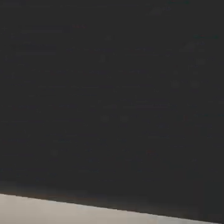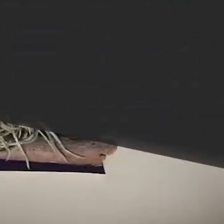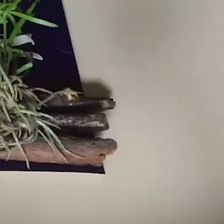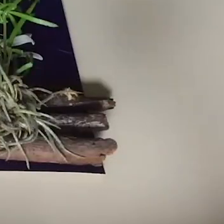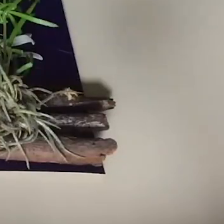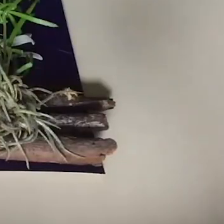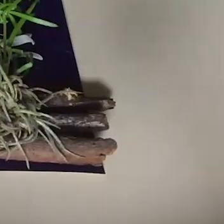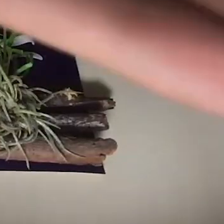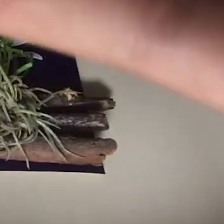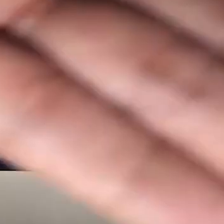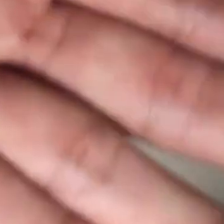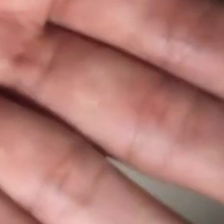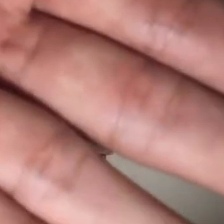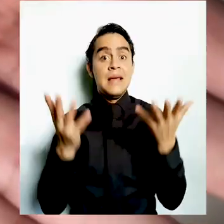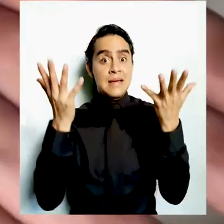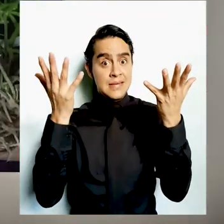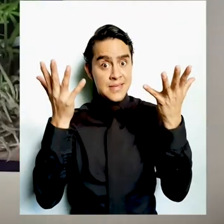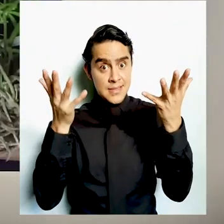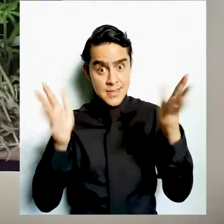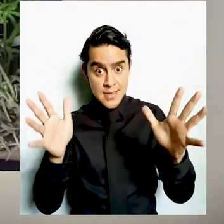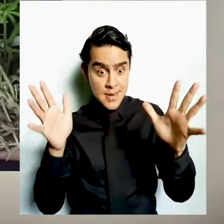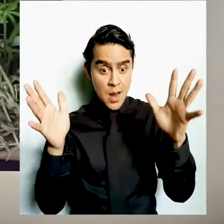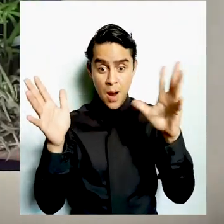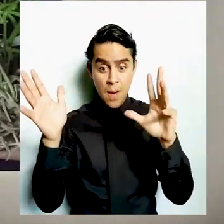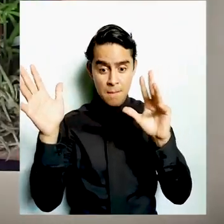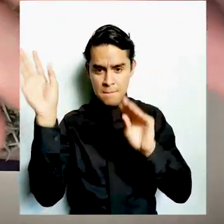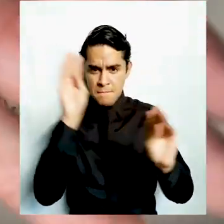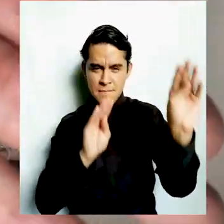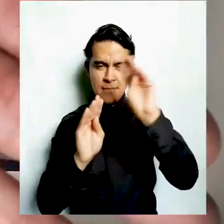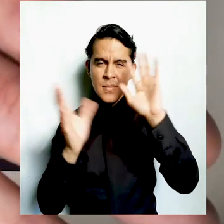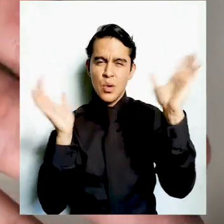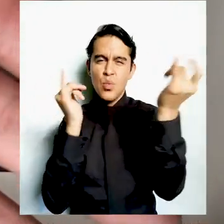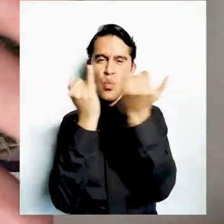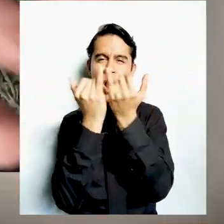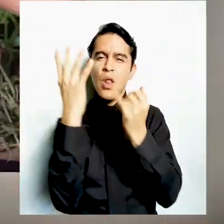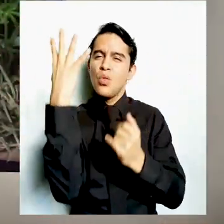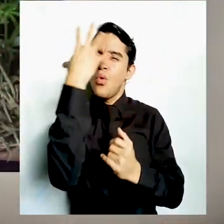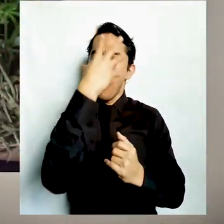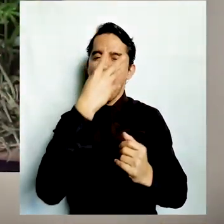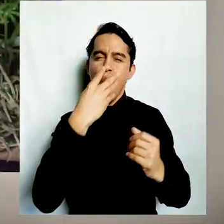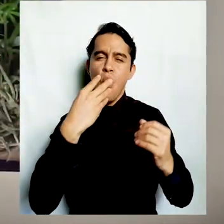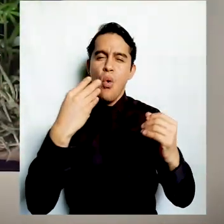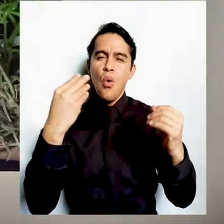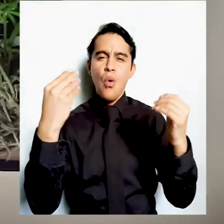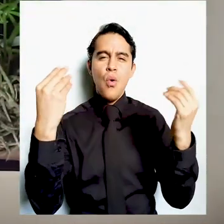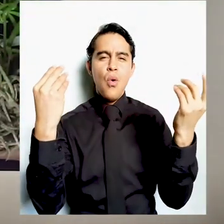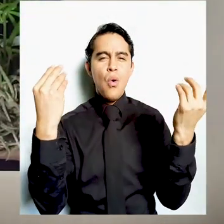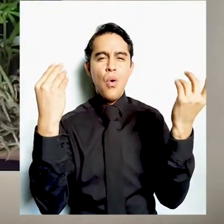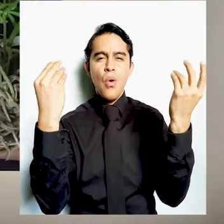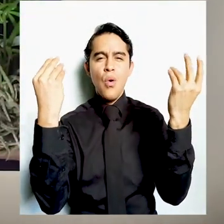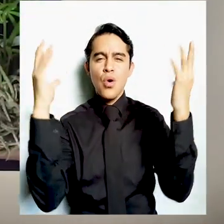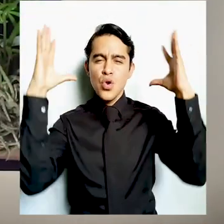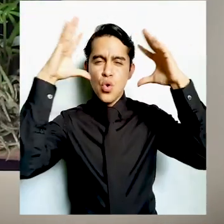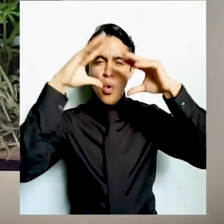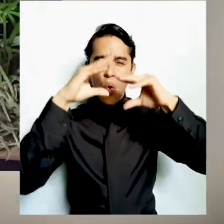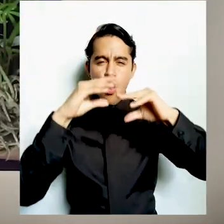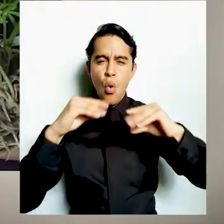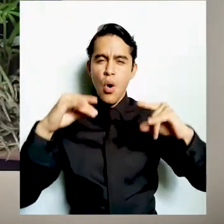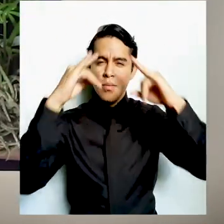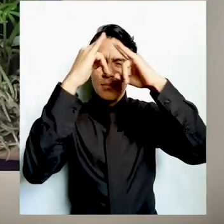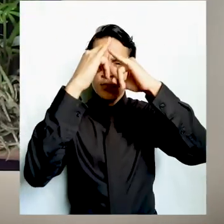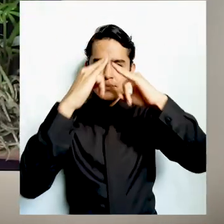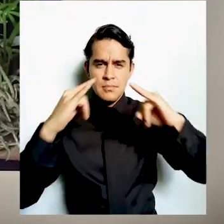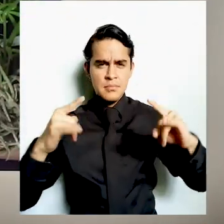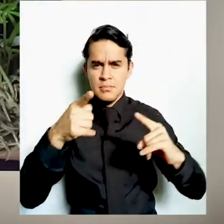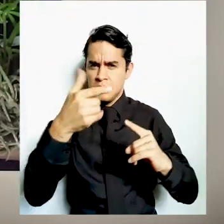Ya que estamos recreando una acampada en el bosque nocturno, de manera opcional puedes colocar unas cuantas estrellas